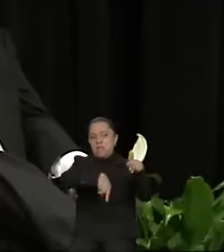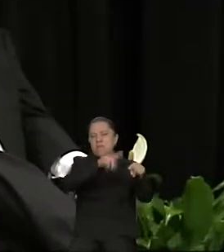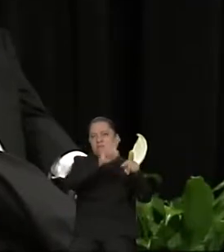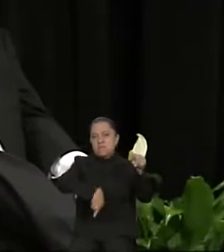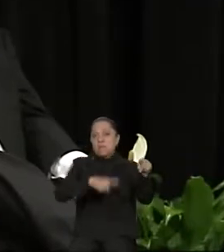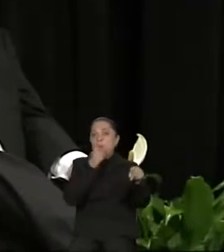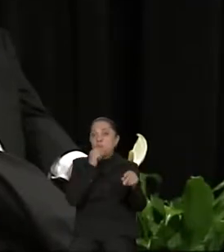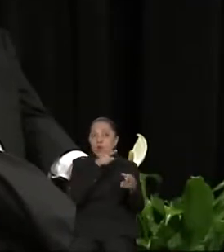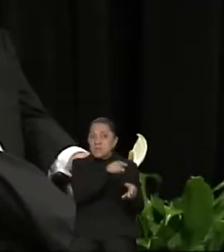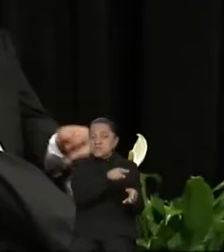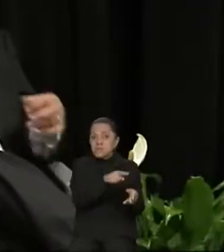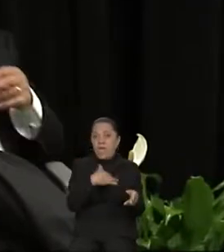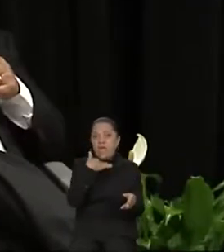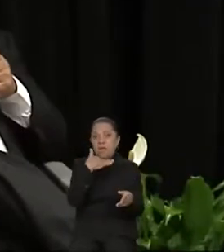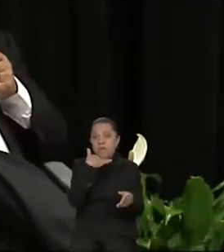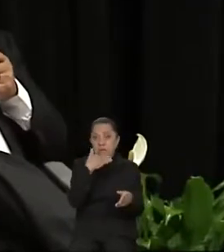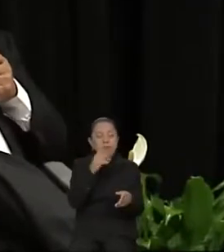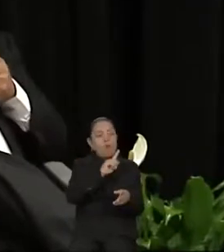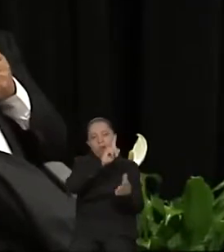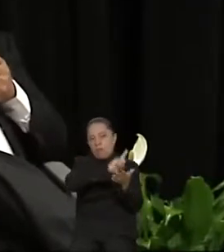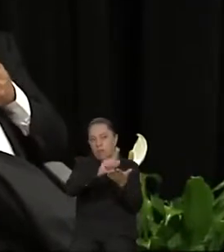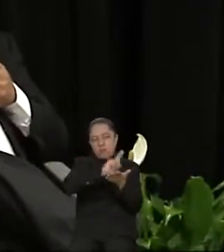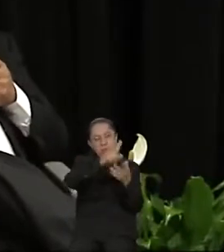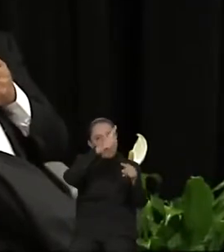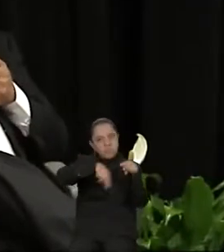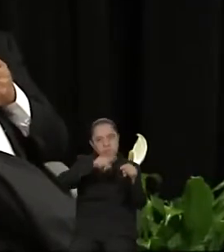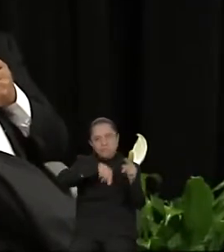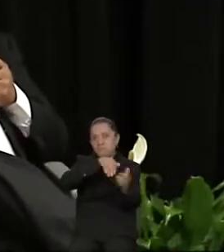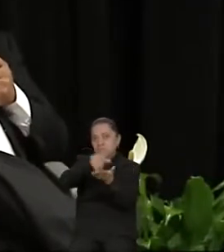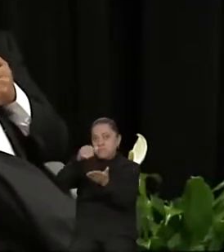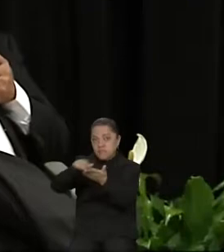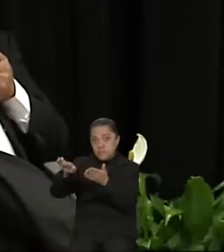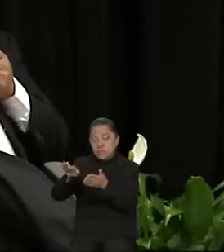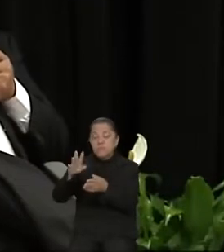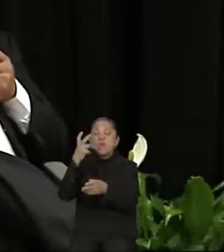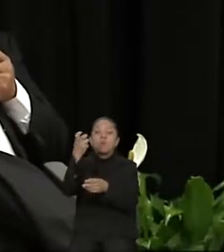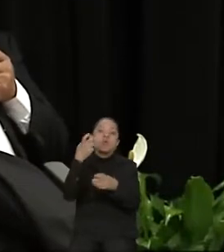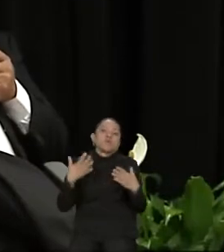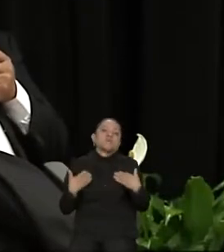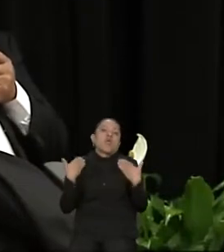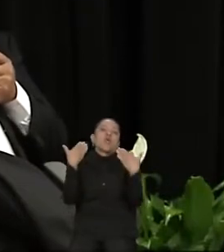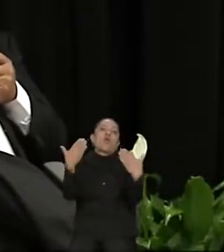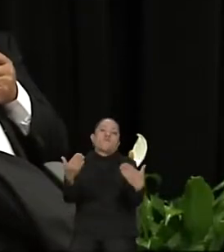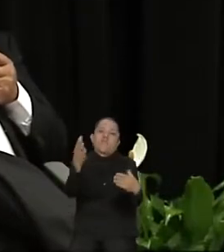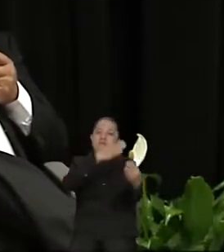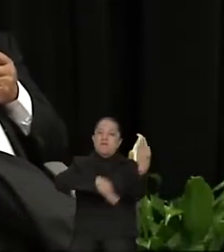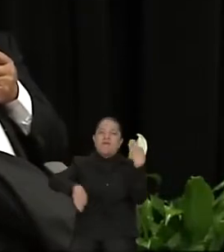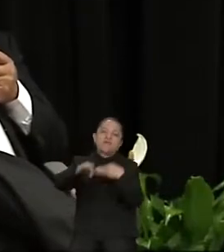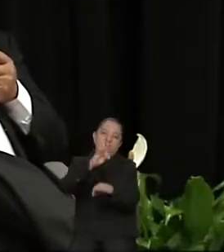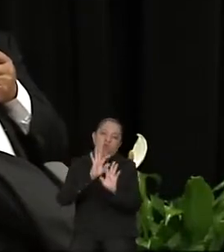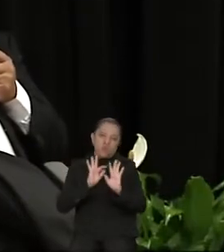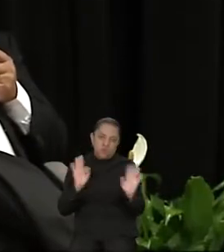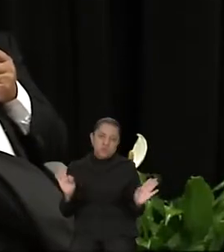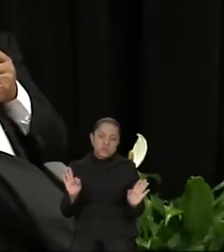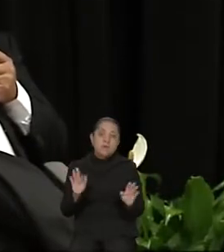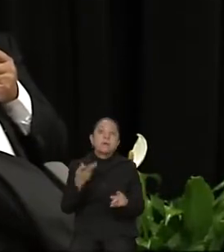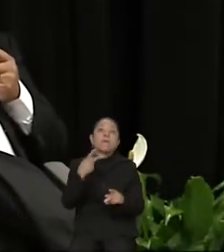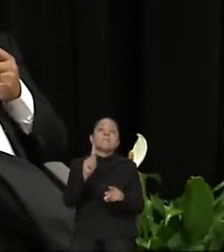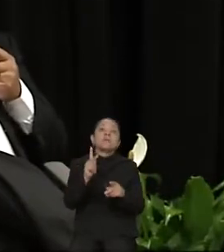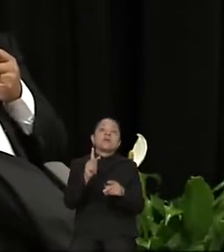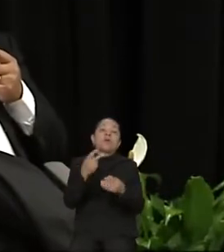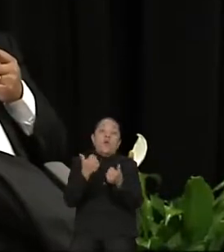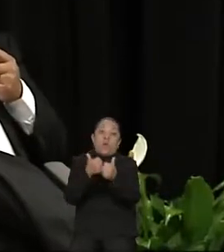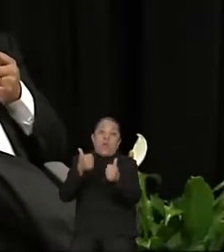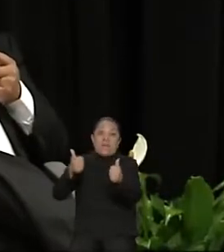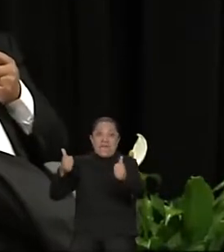confianza de los ciudadanos. Creo que deben implementarse acciones para abatir ese rezago que puede existir en las quejas de la Comisión de Derechos